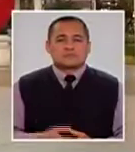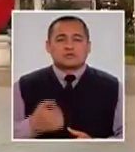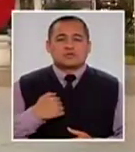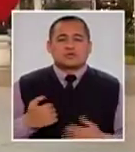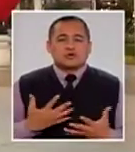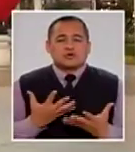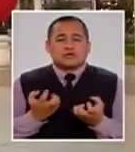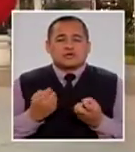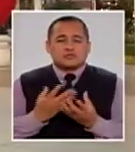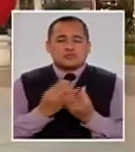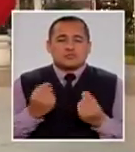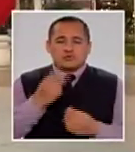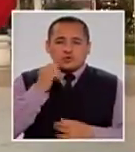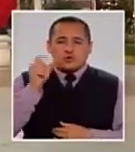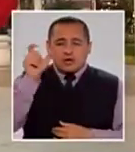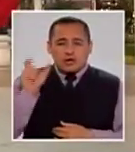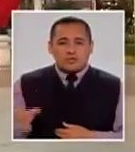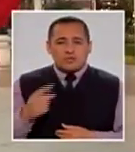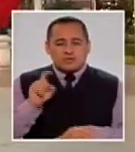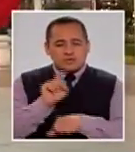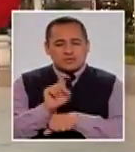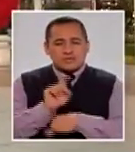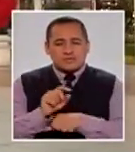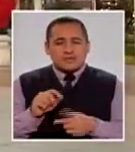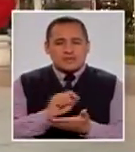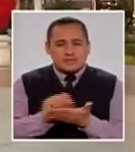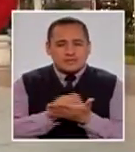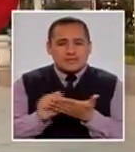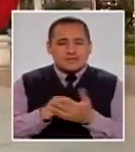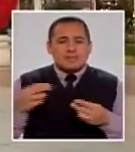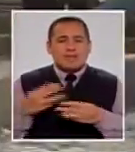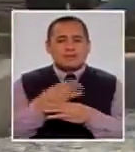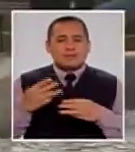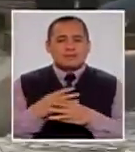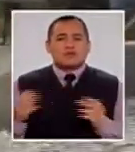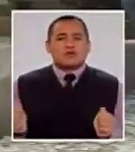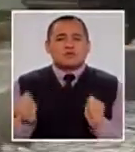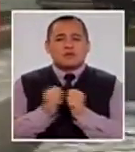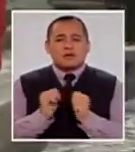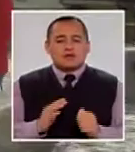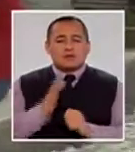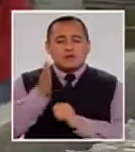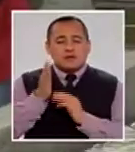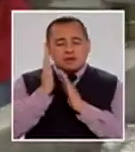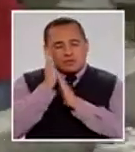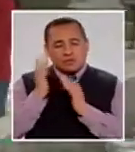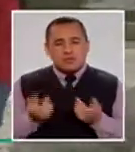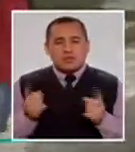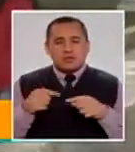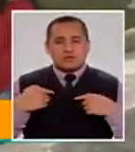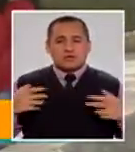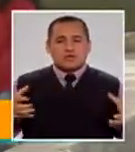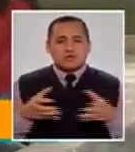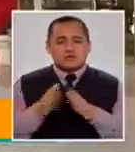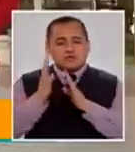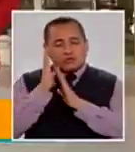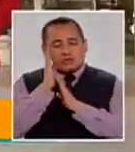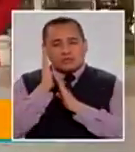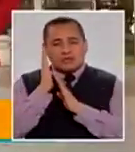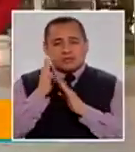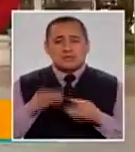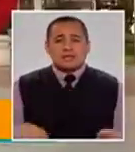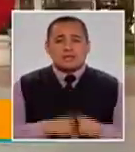Yo quiero mucho a Emanuel porque nos enseña a hacer la tarea de matemáticas. Él nos acompaña a dormir cuando nosotros estamos